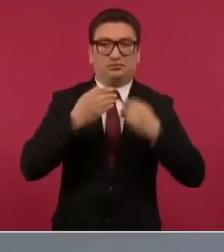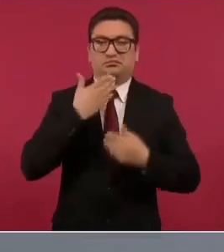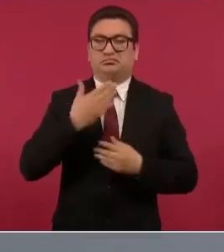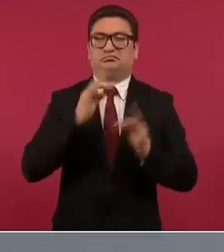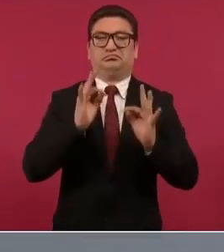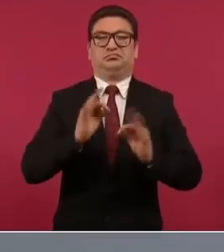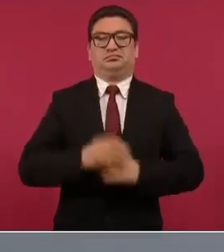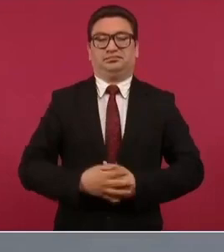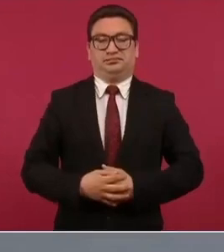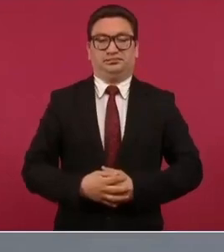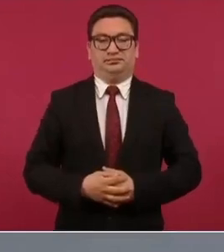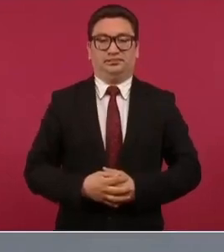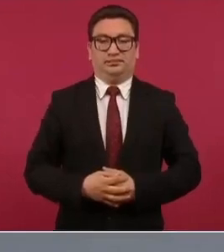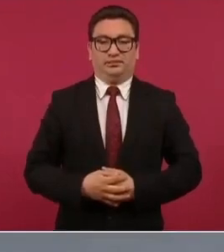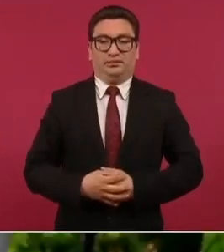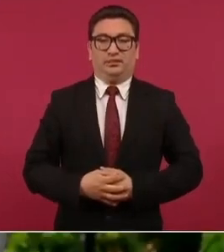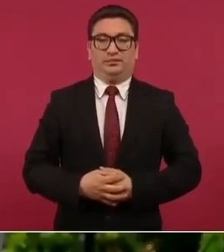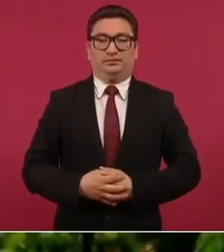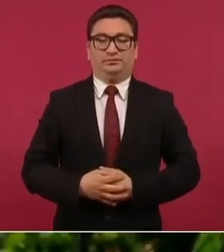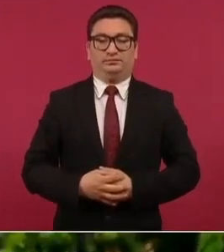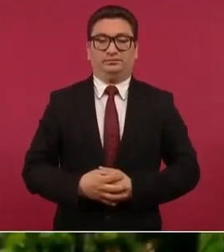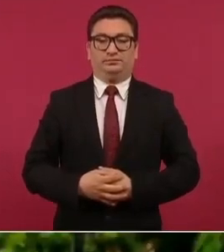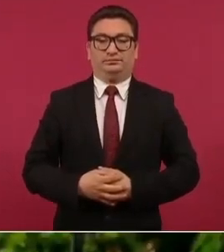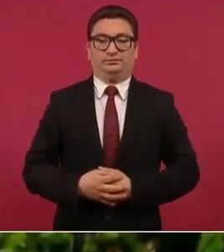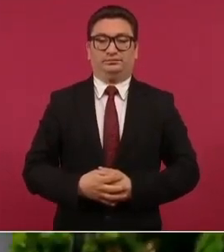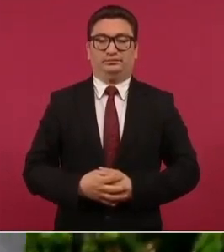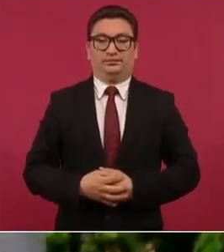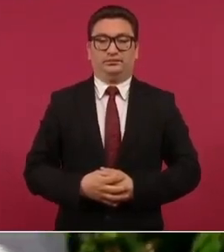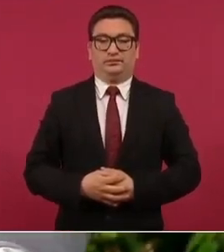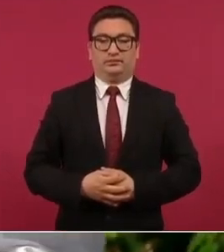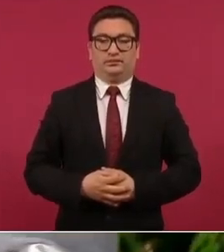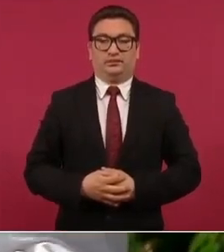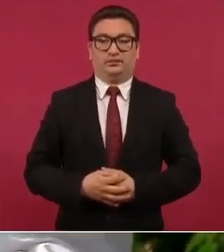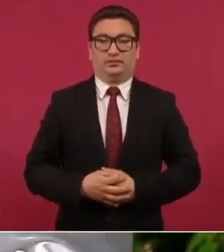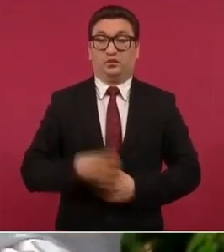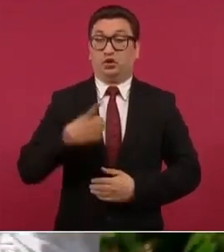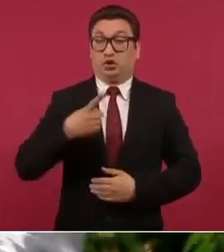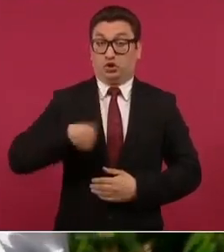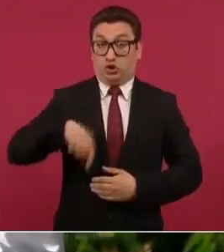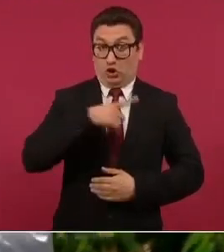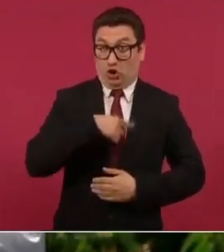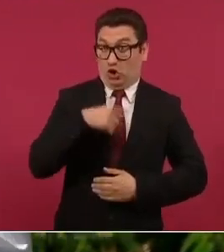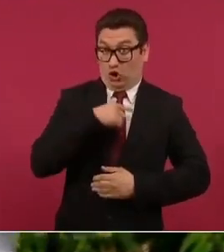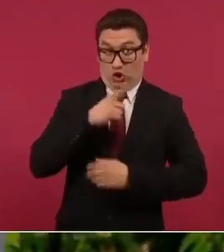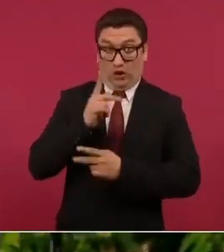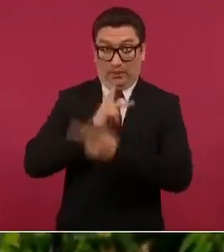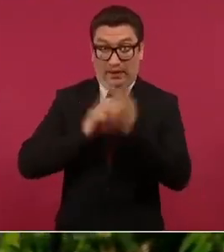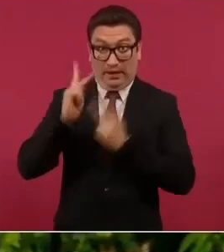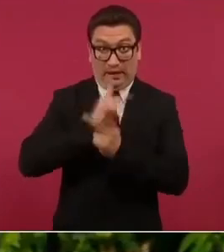no hemos contratado deuda nueva